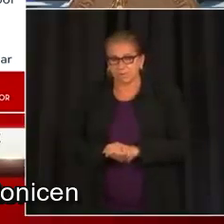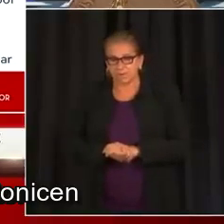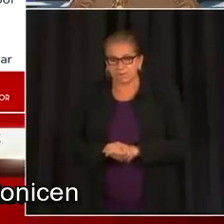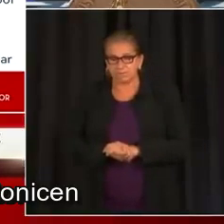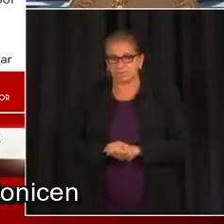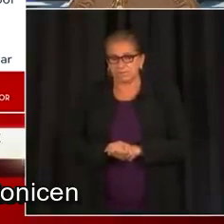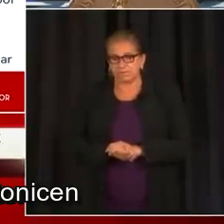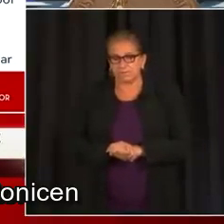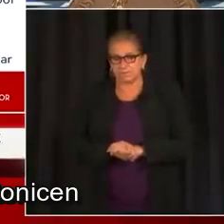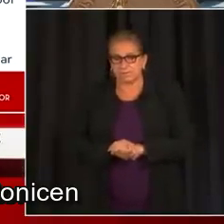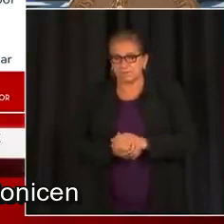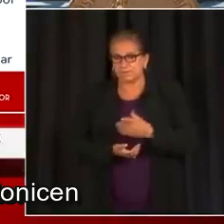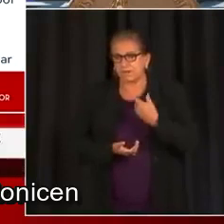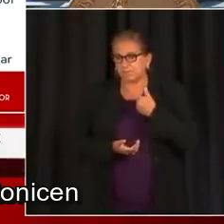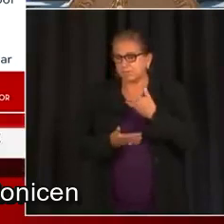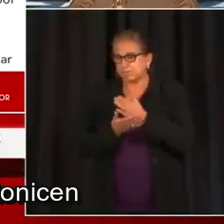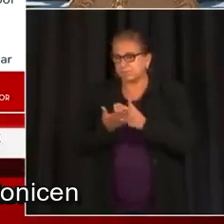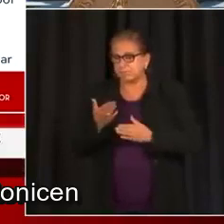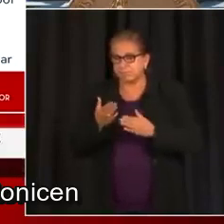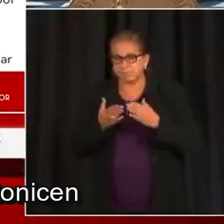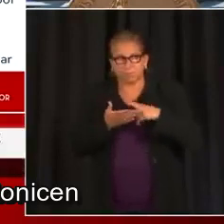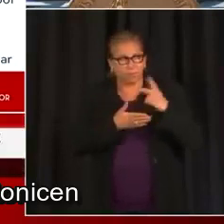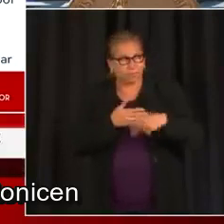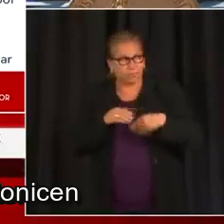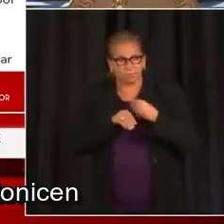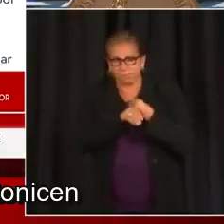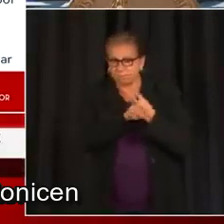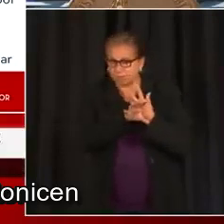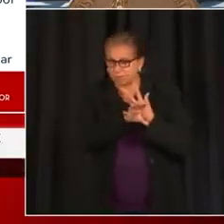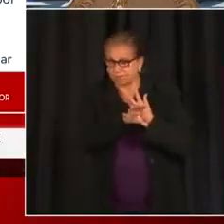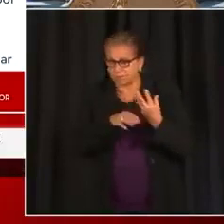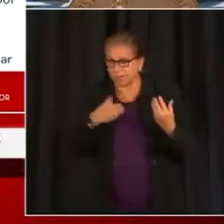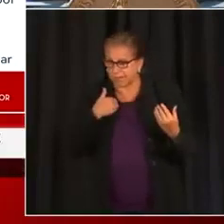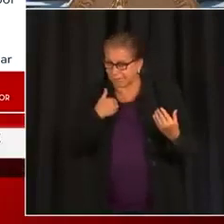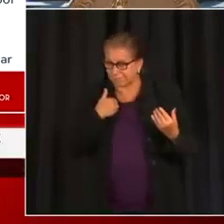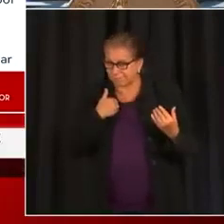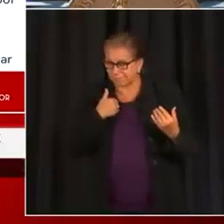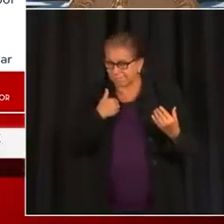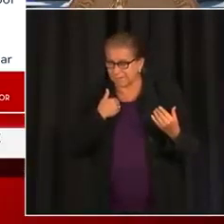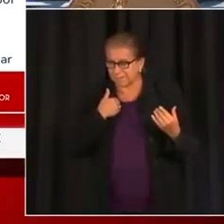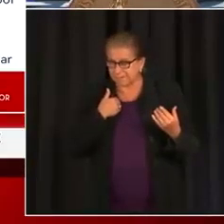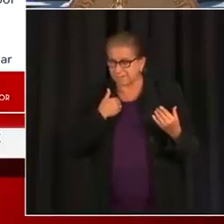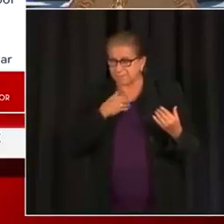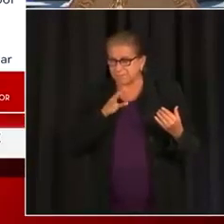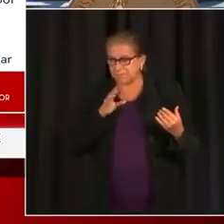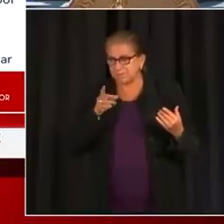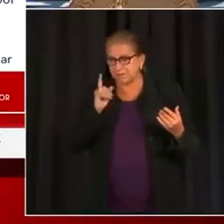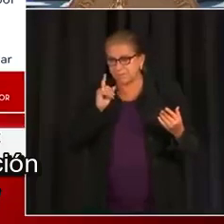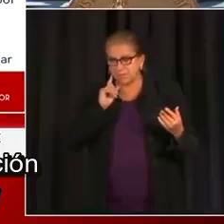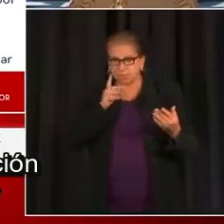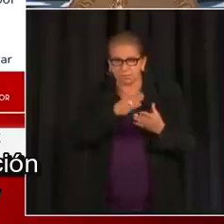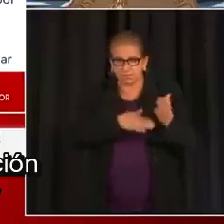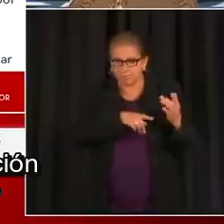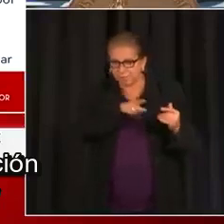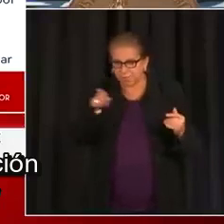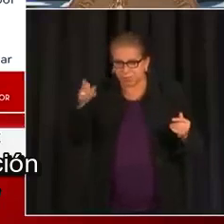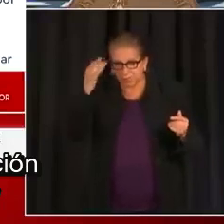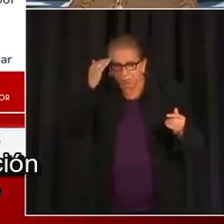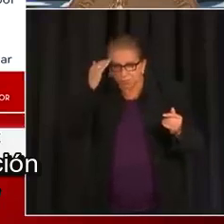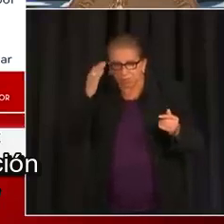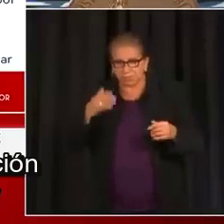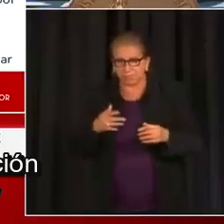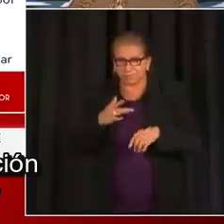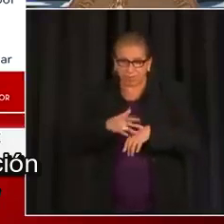Y quiero recomendar que la sintonicen para que vean toda la